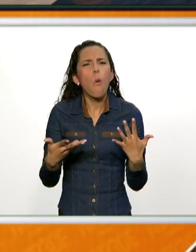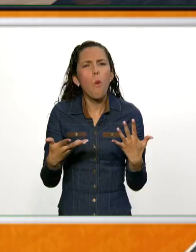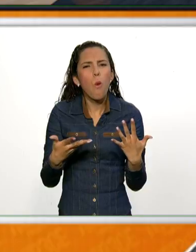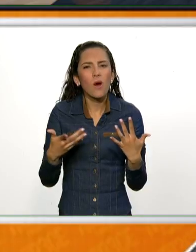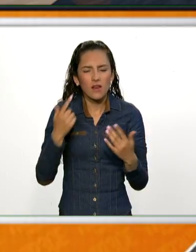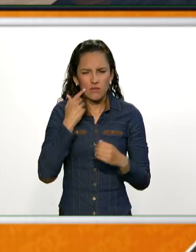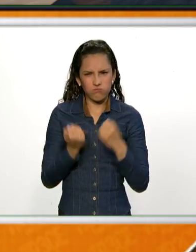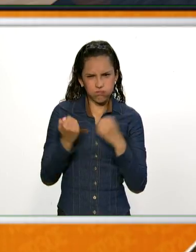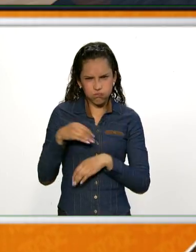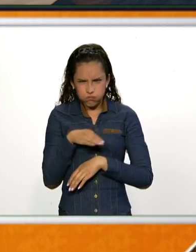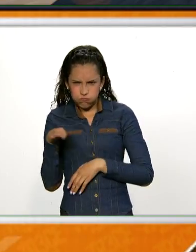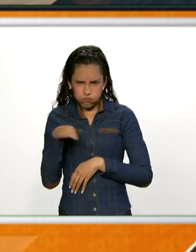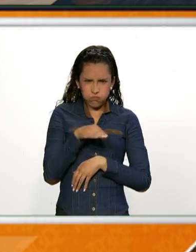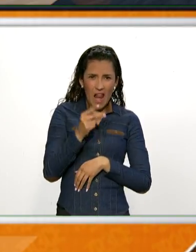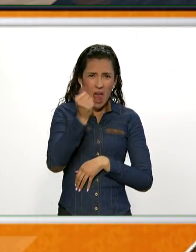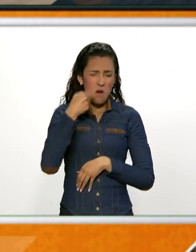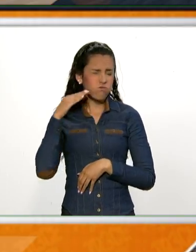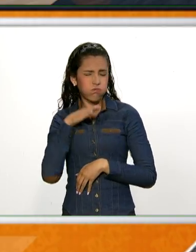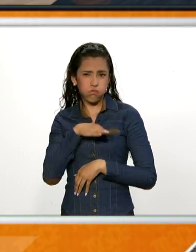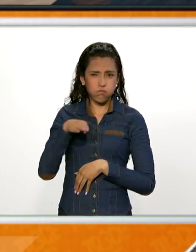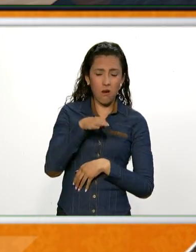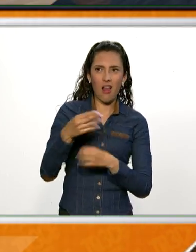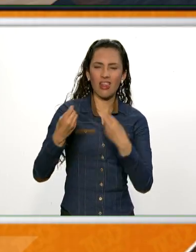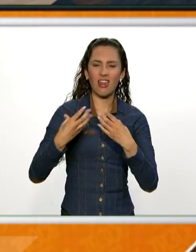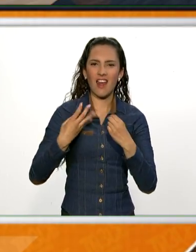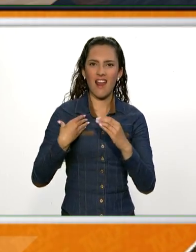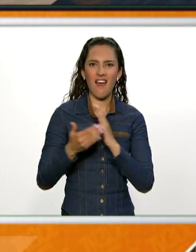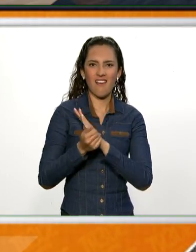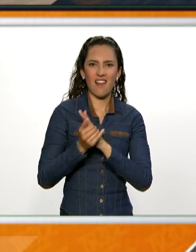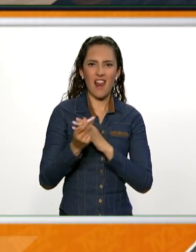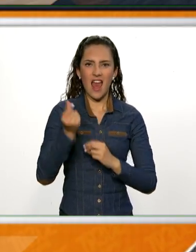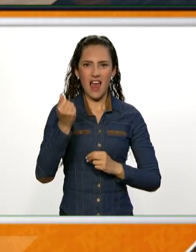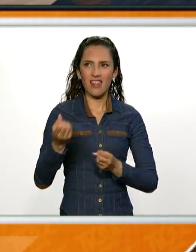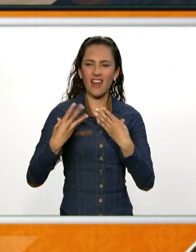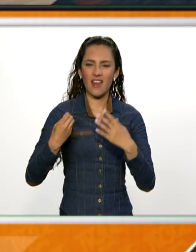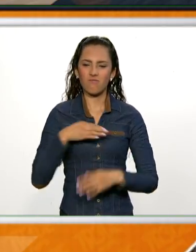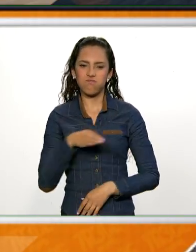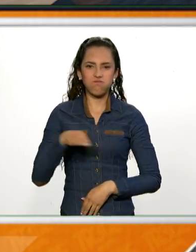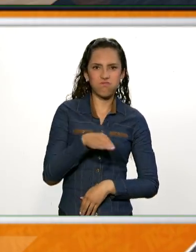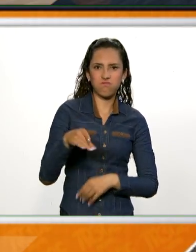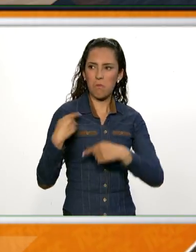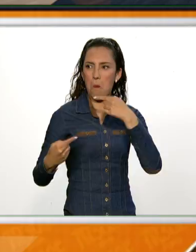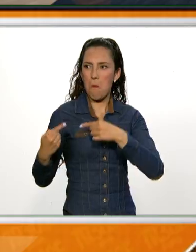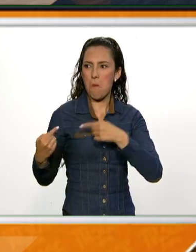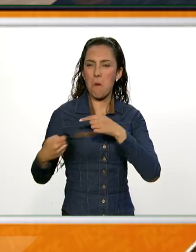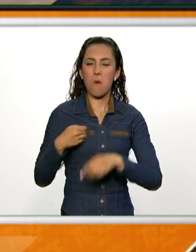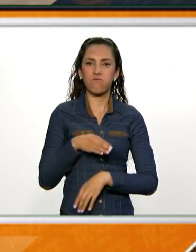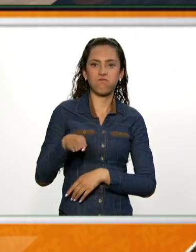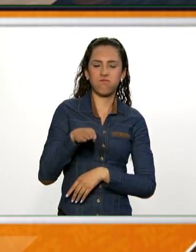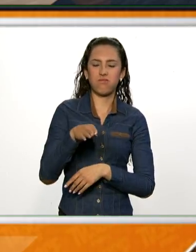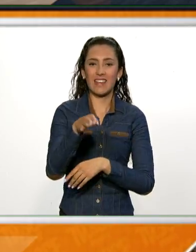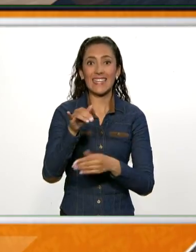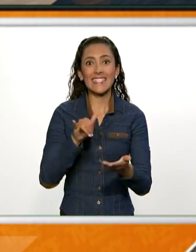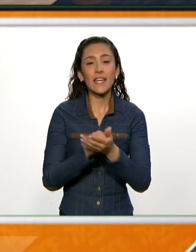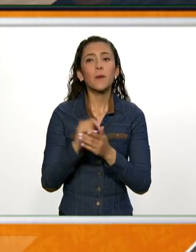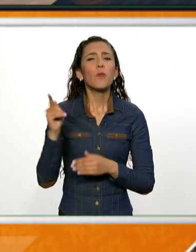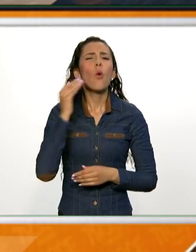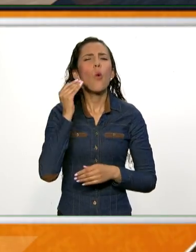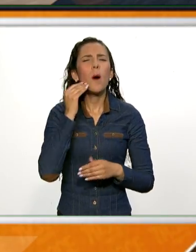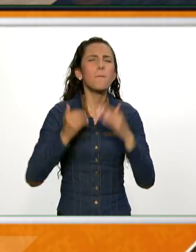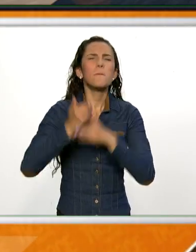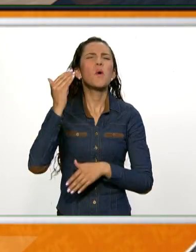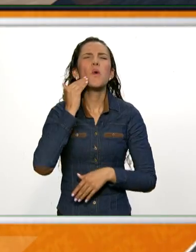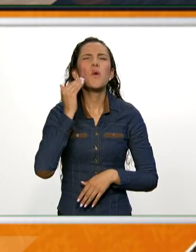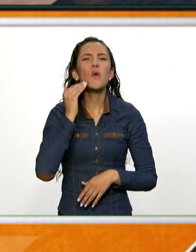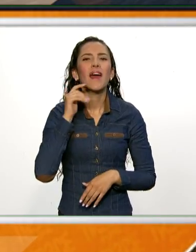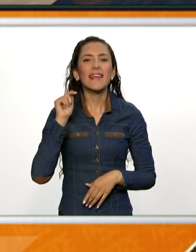pulseras por conducción rápida, destruir propiedades, ganando carreras y otras habilidades de conducción. El estreno de este